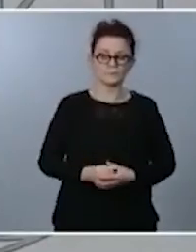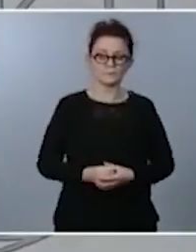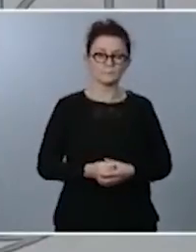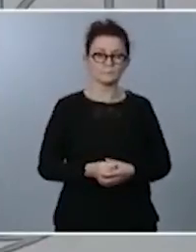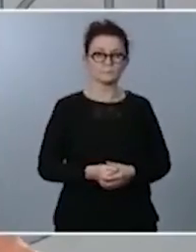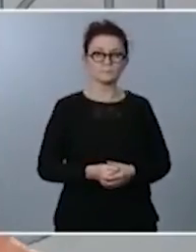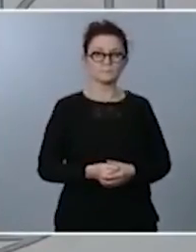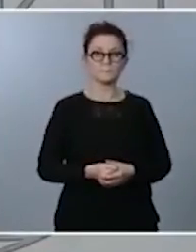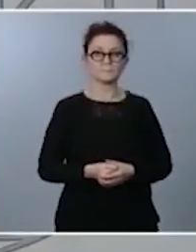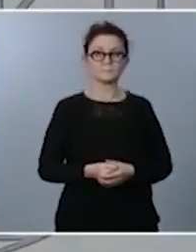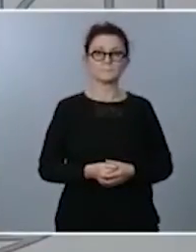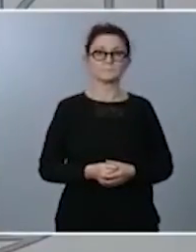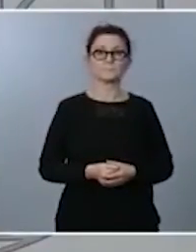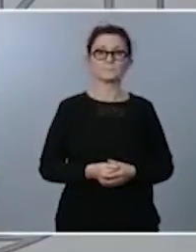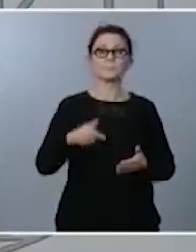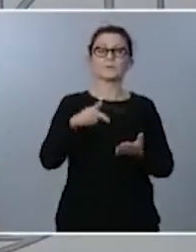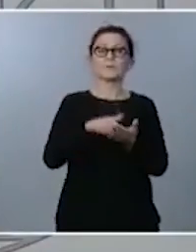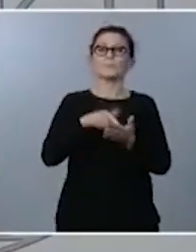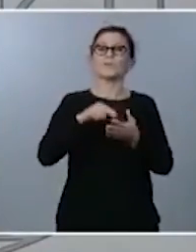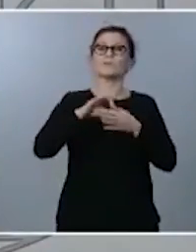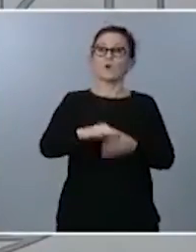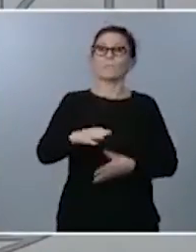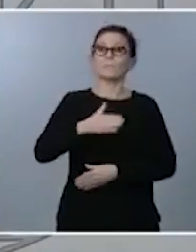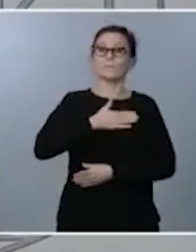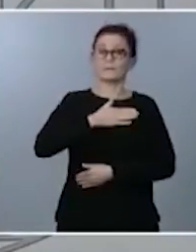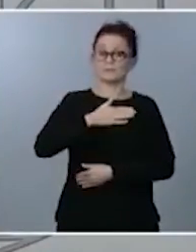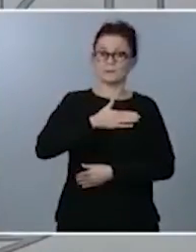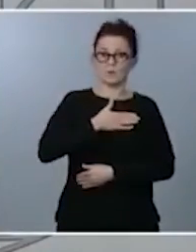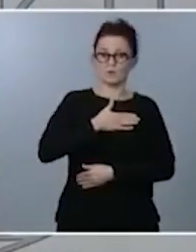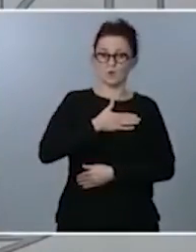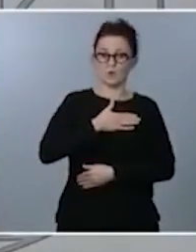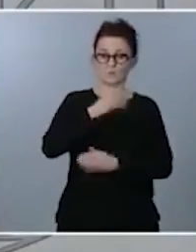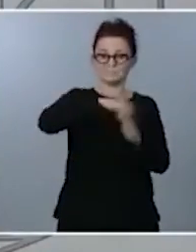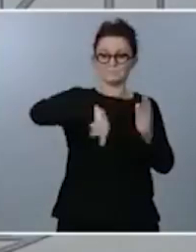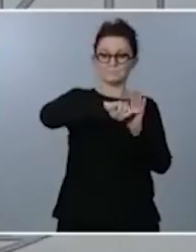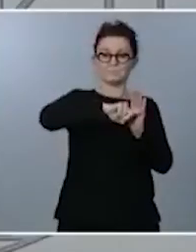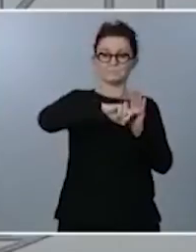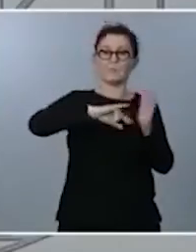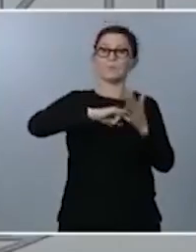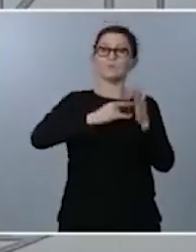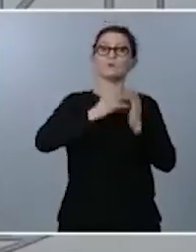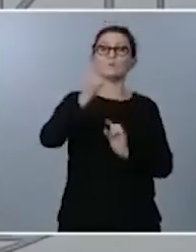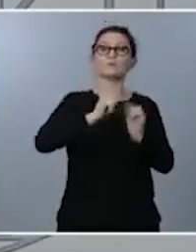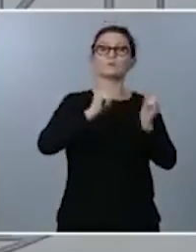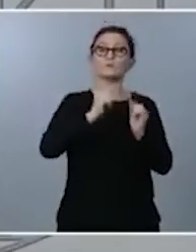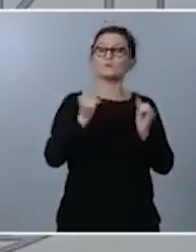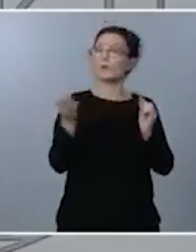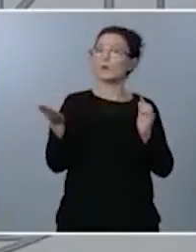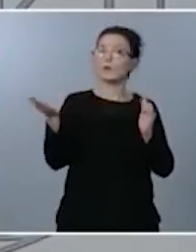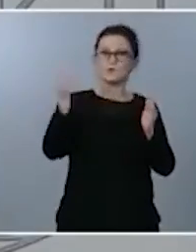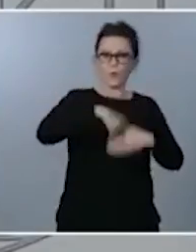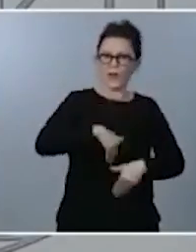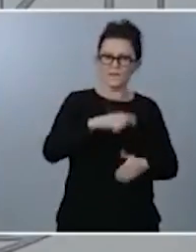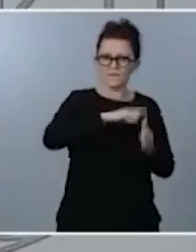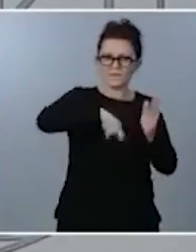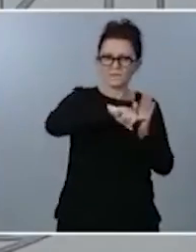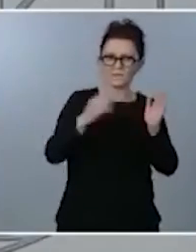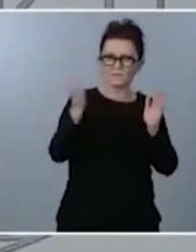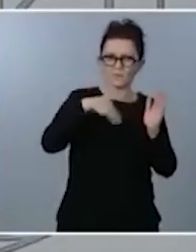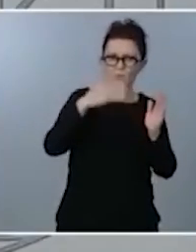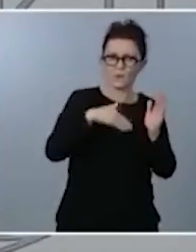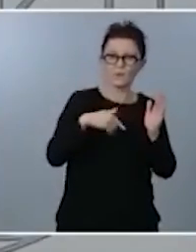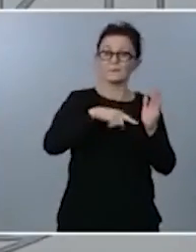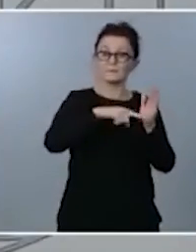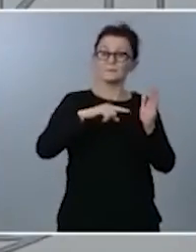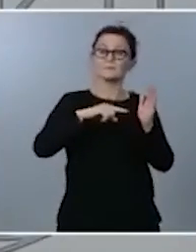respecto al impuesto de patrimonio insisto en que no va en el proyecto de presupuesto en el proyecto de presupuesto lo único que se contempla en patrimonio es la